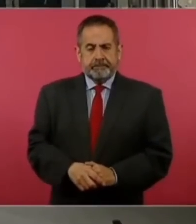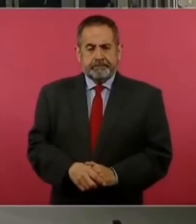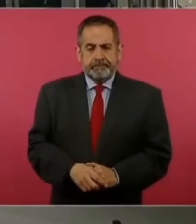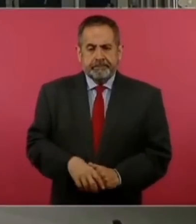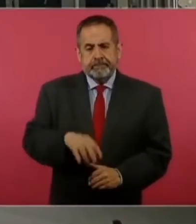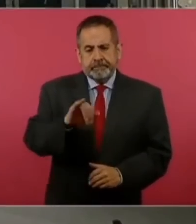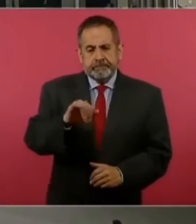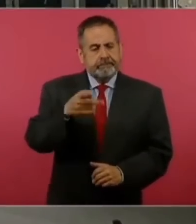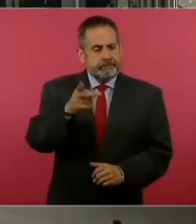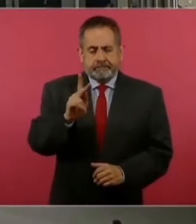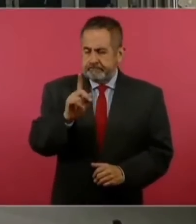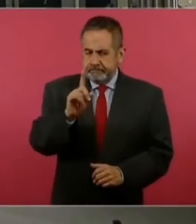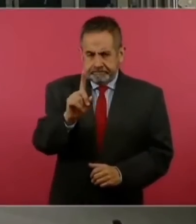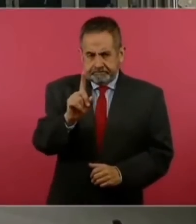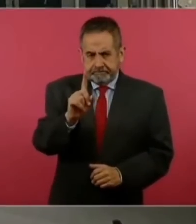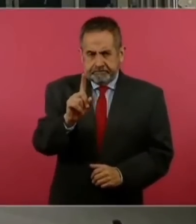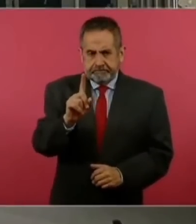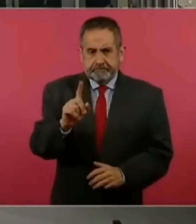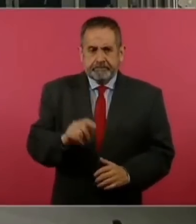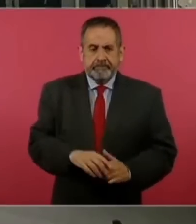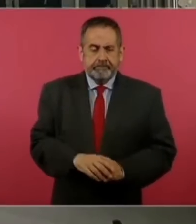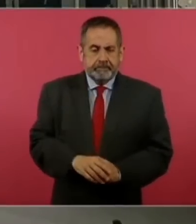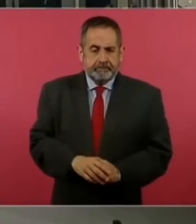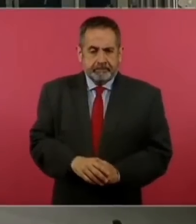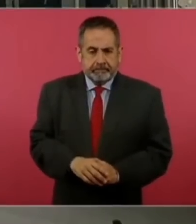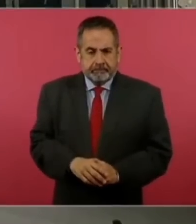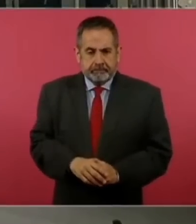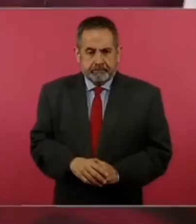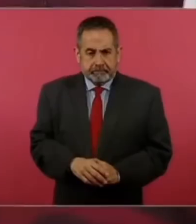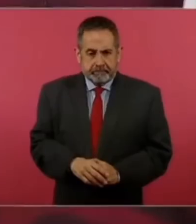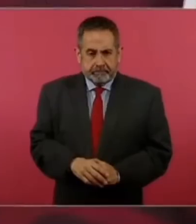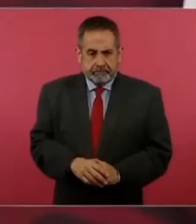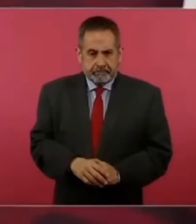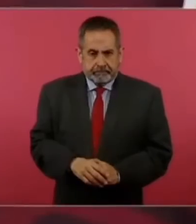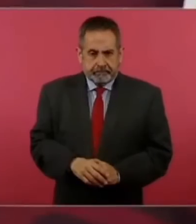pero primero es a ver